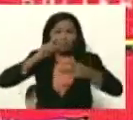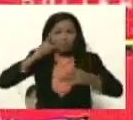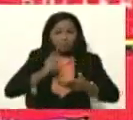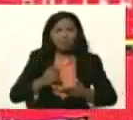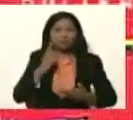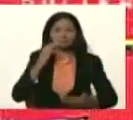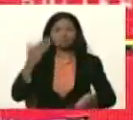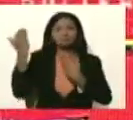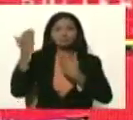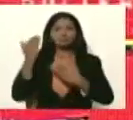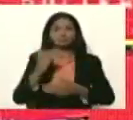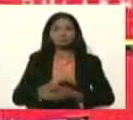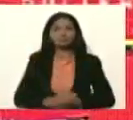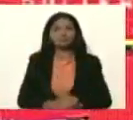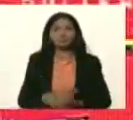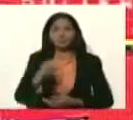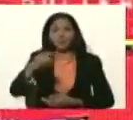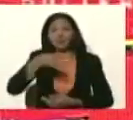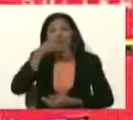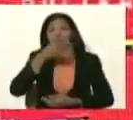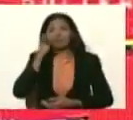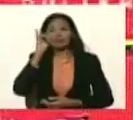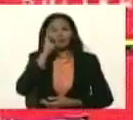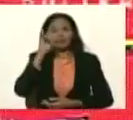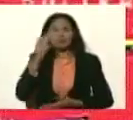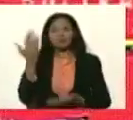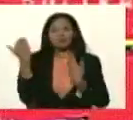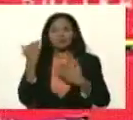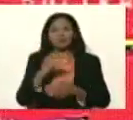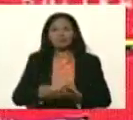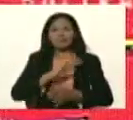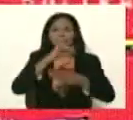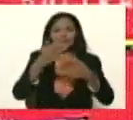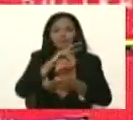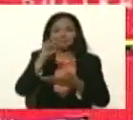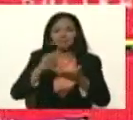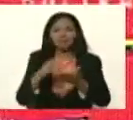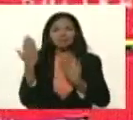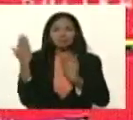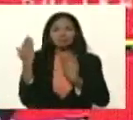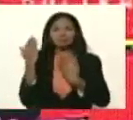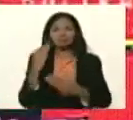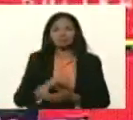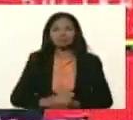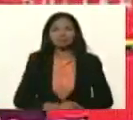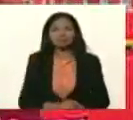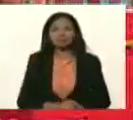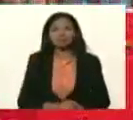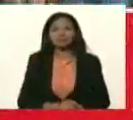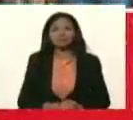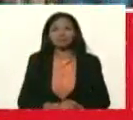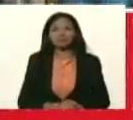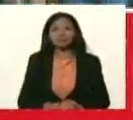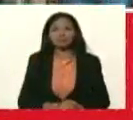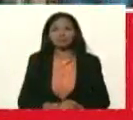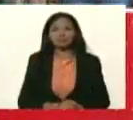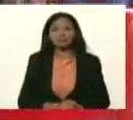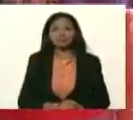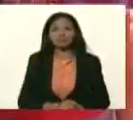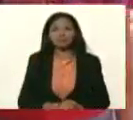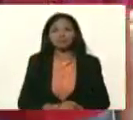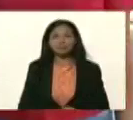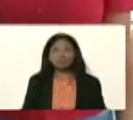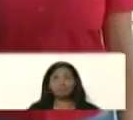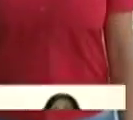ser adelante Hipólito hoy en la tarde grabamos este video plan nacional de bacheo saludos presidente nos